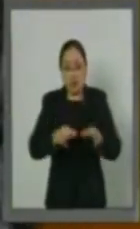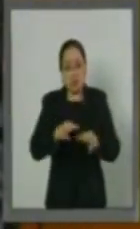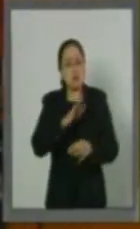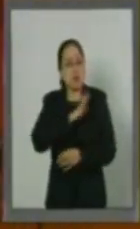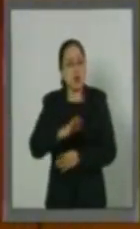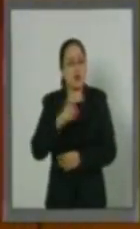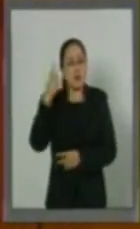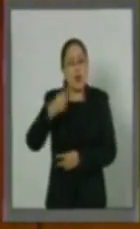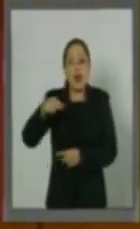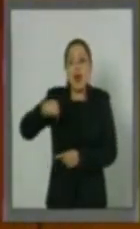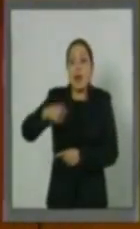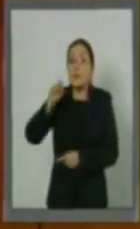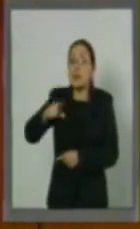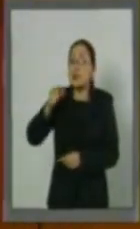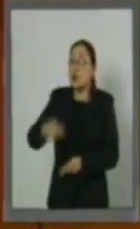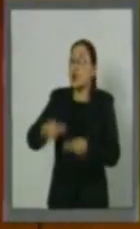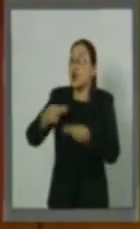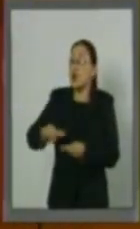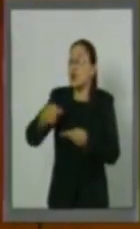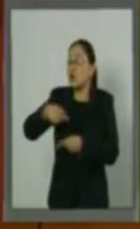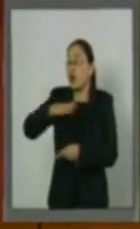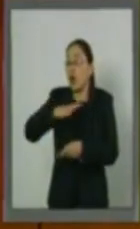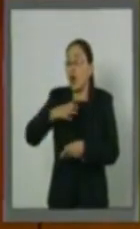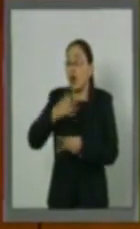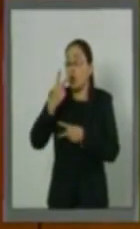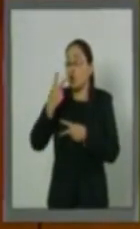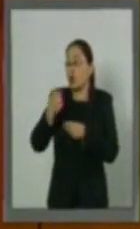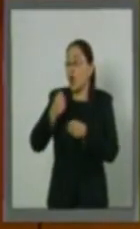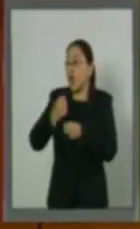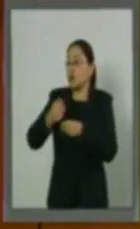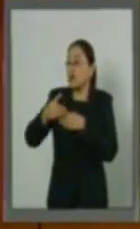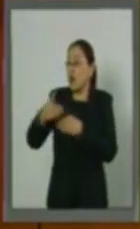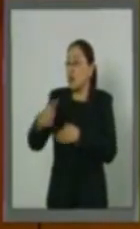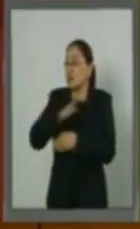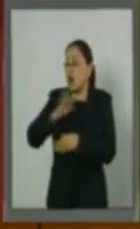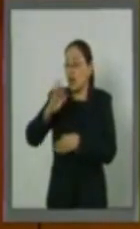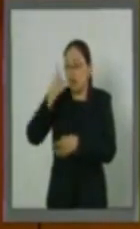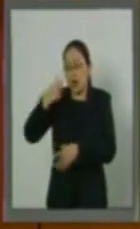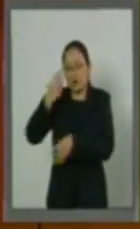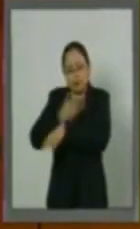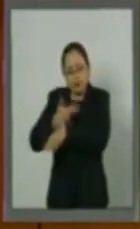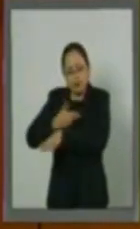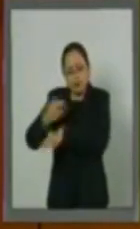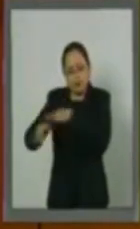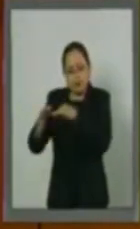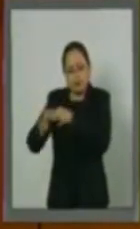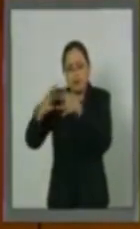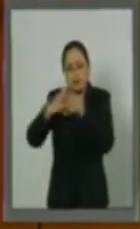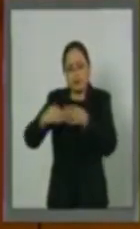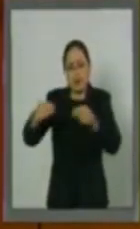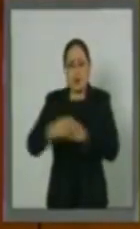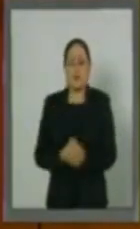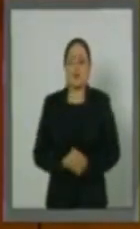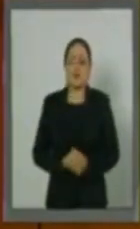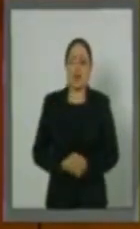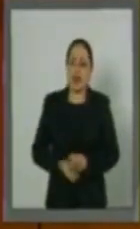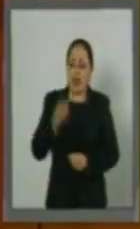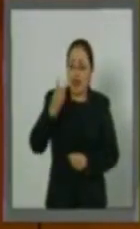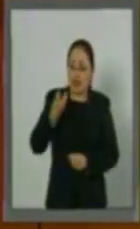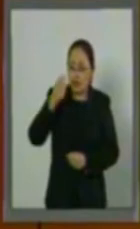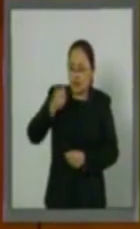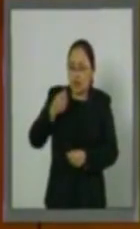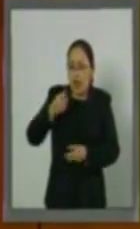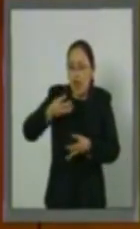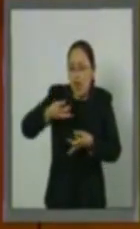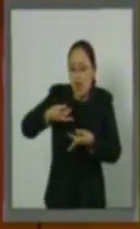puede tardar aproximadamente dos o más años y esto trae consigo algunas cargas económicas